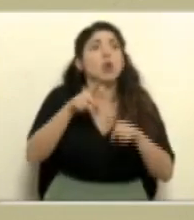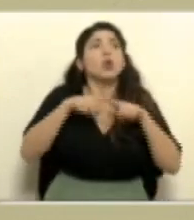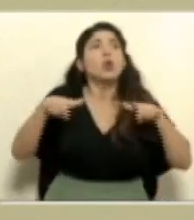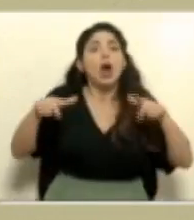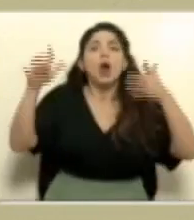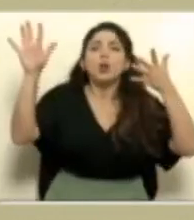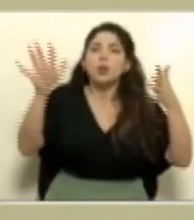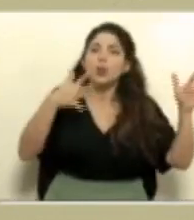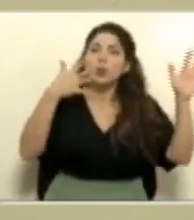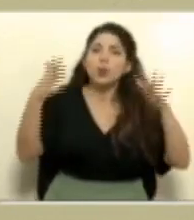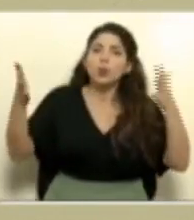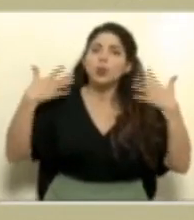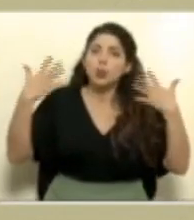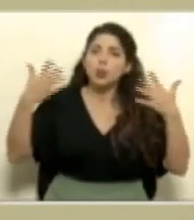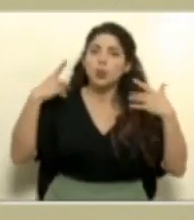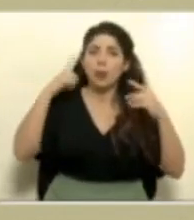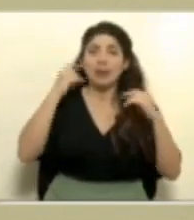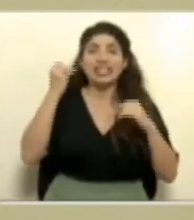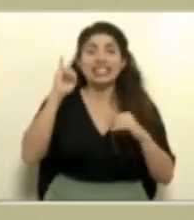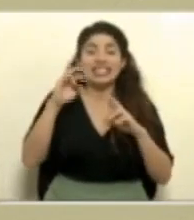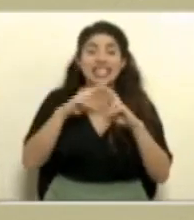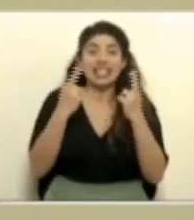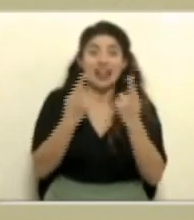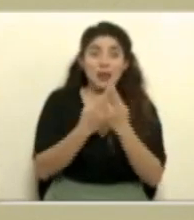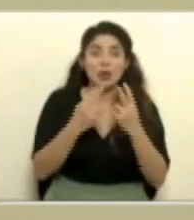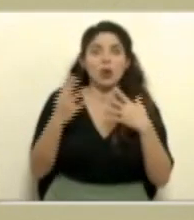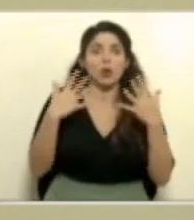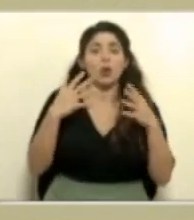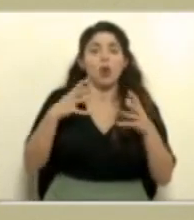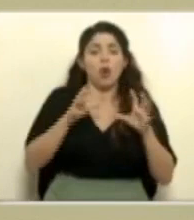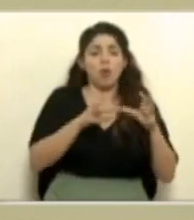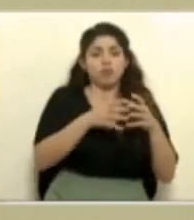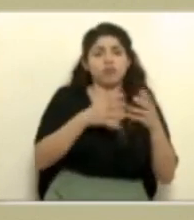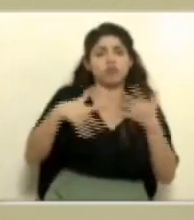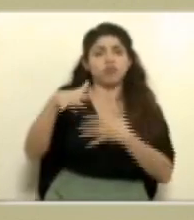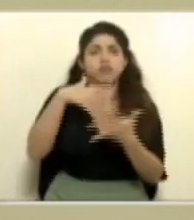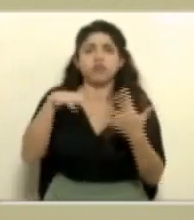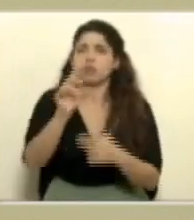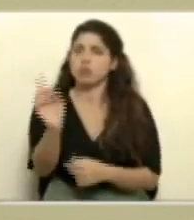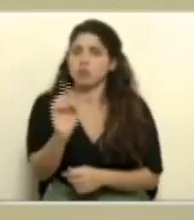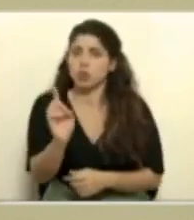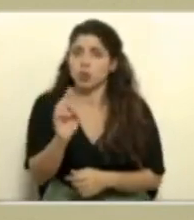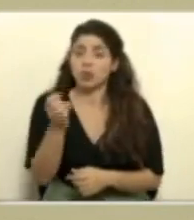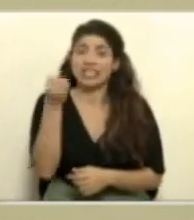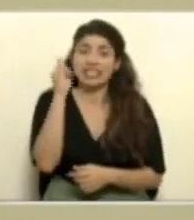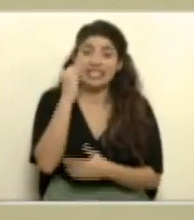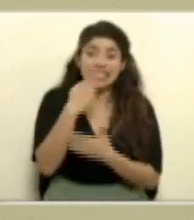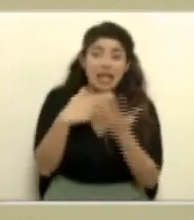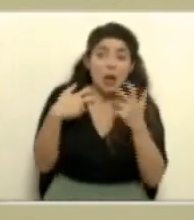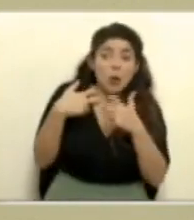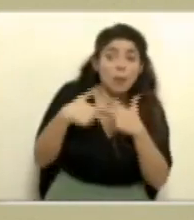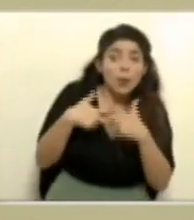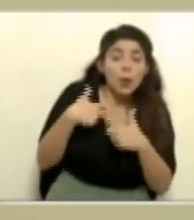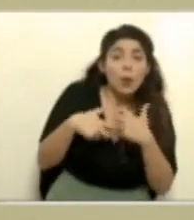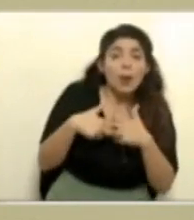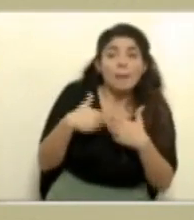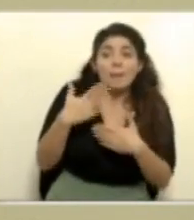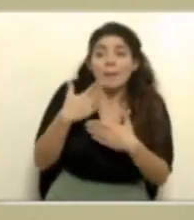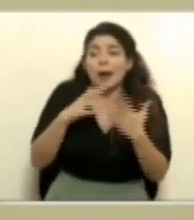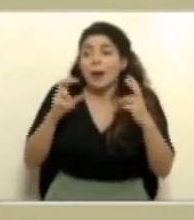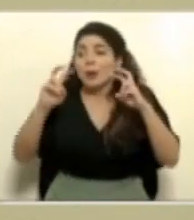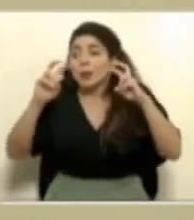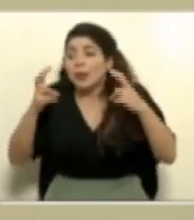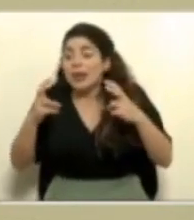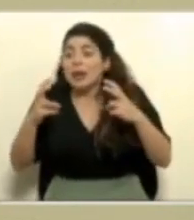los lugares en reuniones, no romper burbujas sociales, no es bien cuando hay algún problema o algún asunto